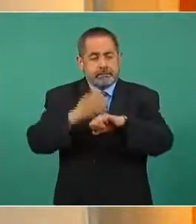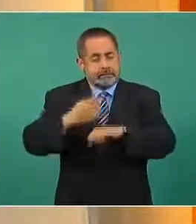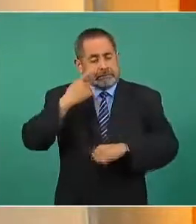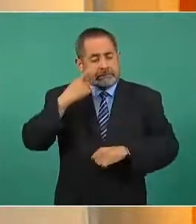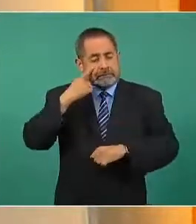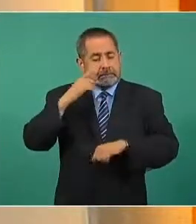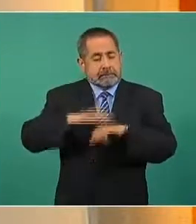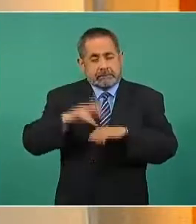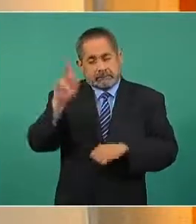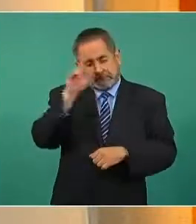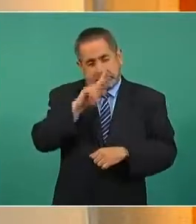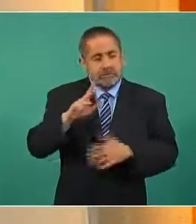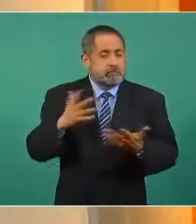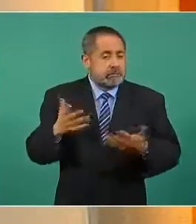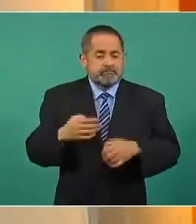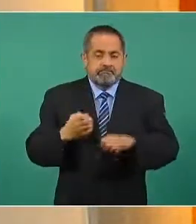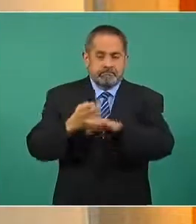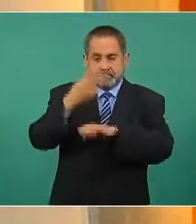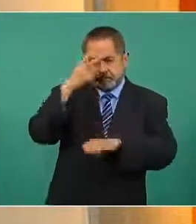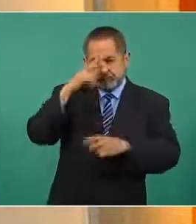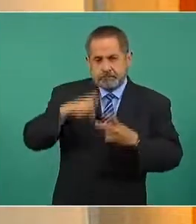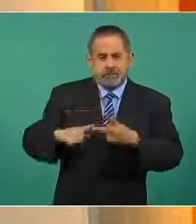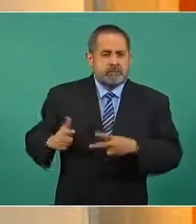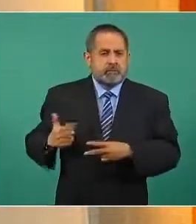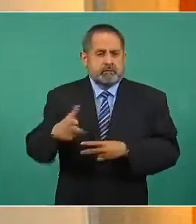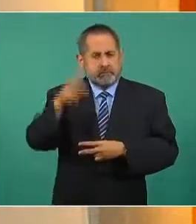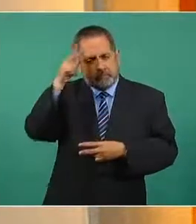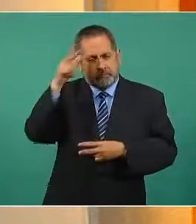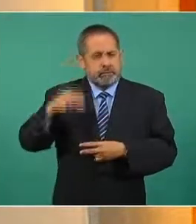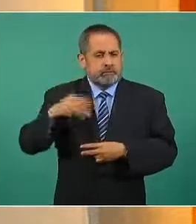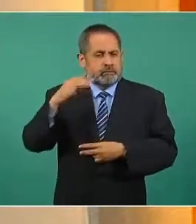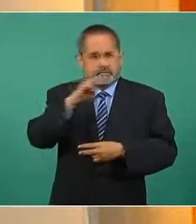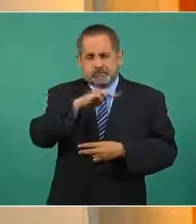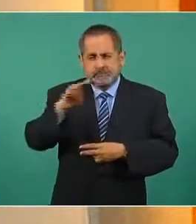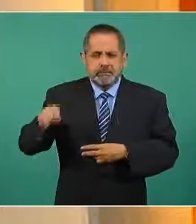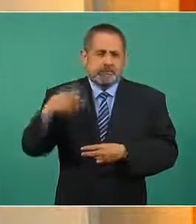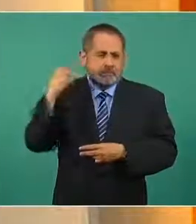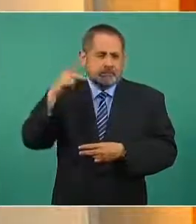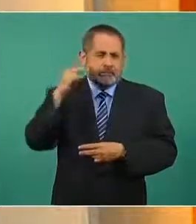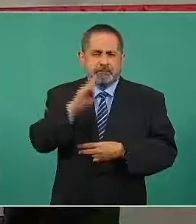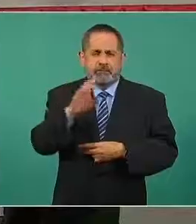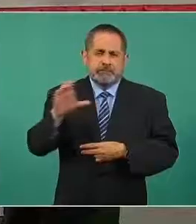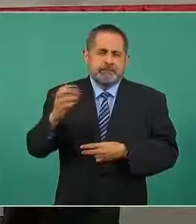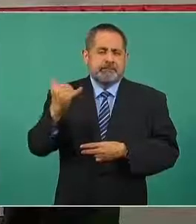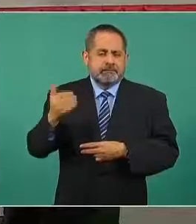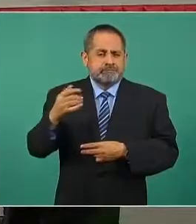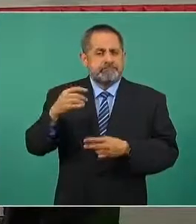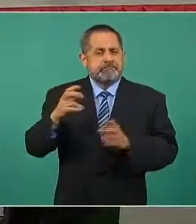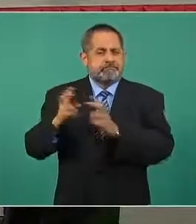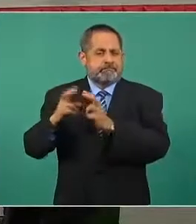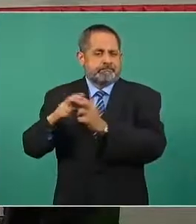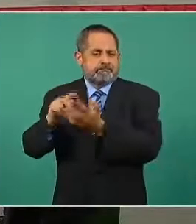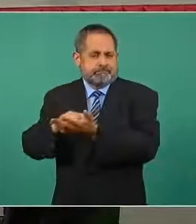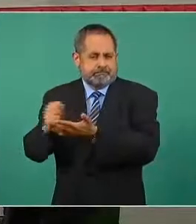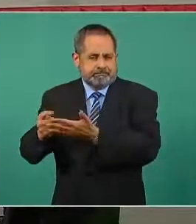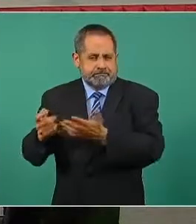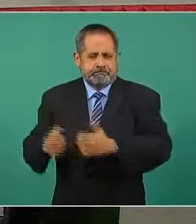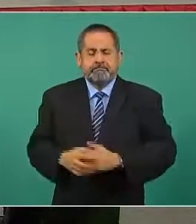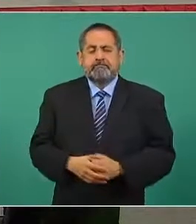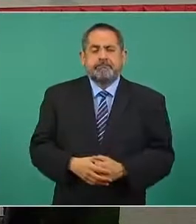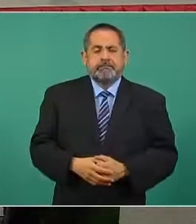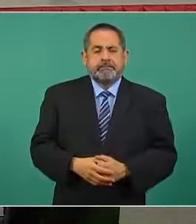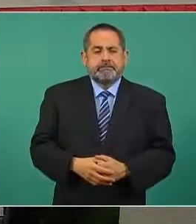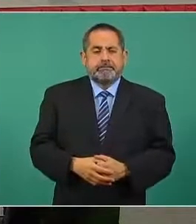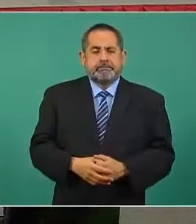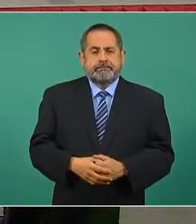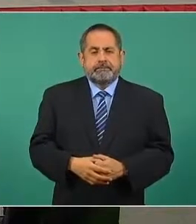Estado de México Guanajuato Hidalgo Michoacán Puebla Baja California y Tamaulipas son los de este mes adelante